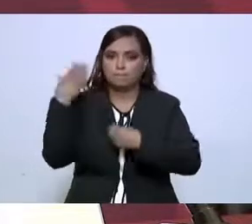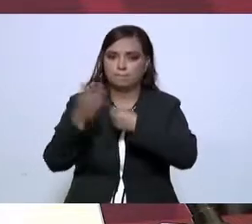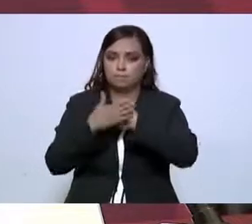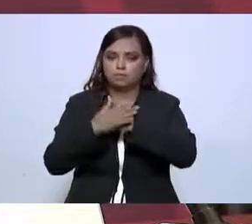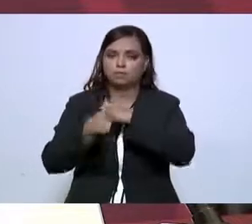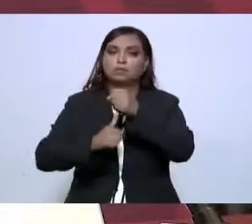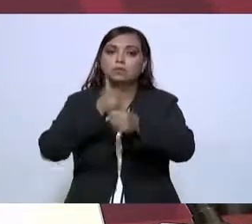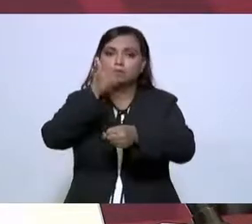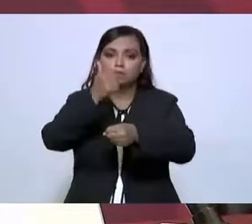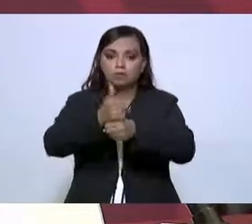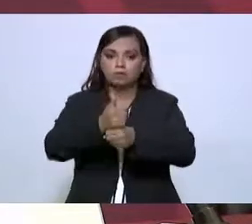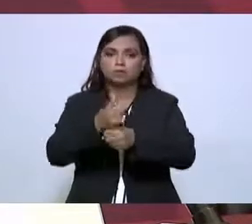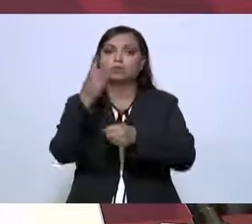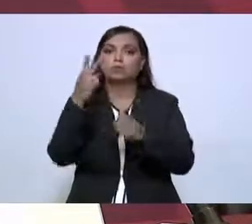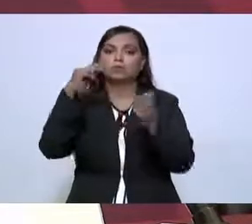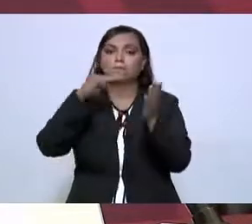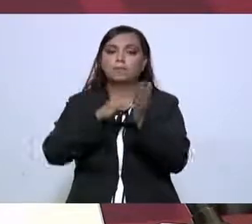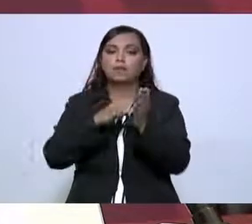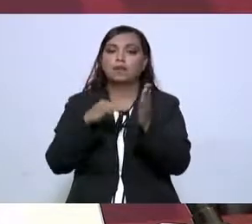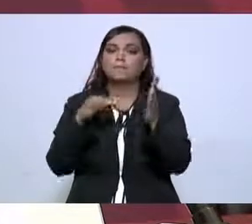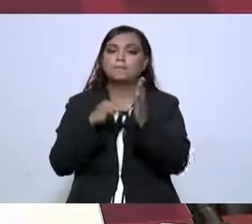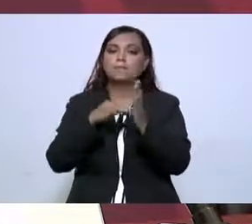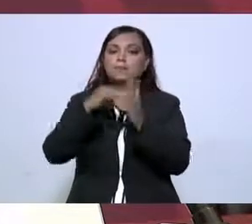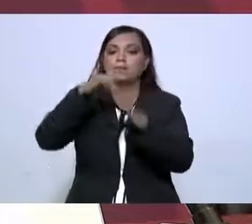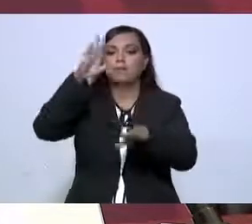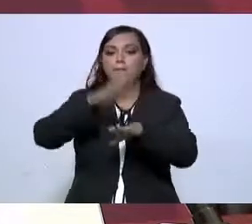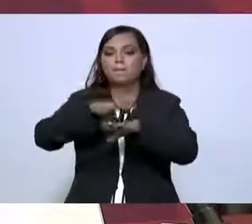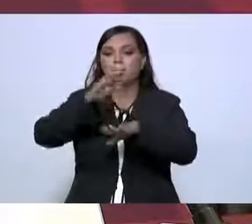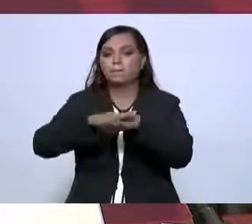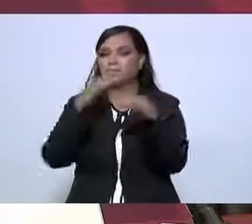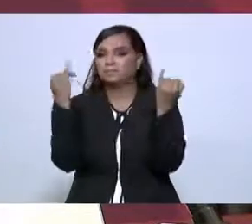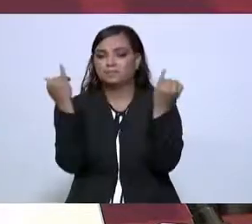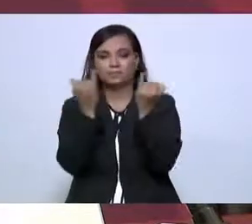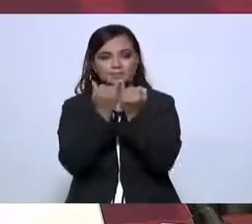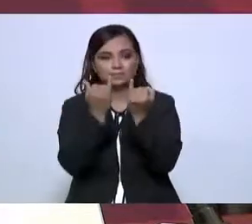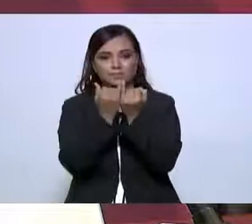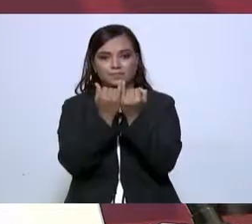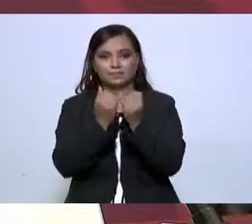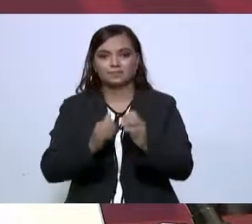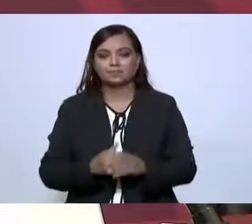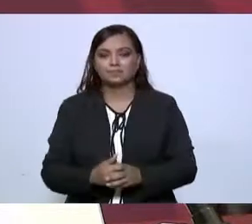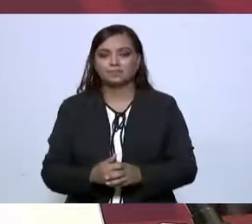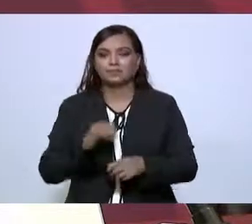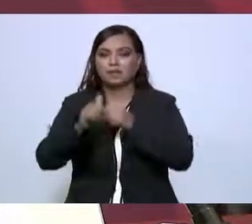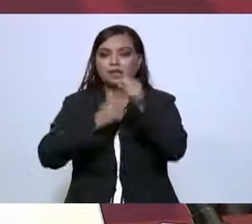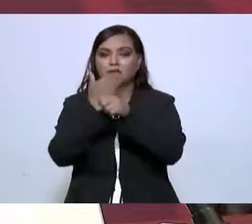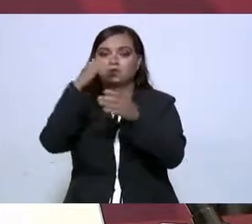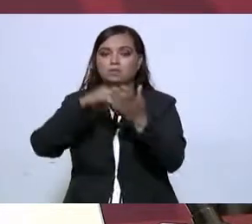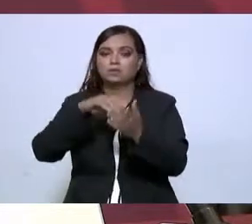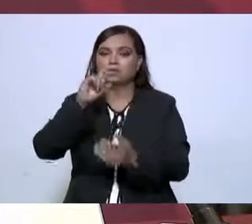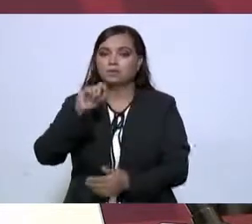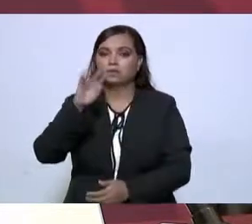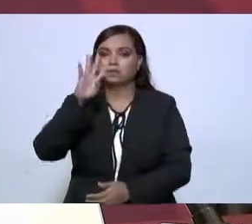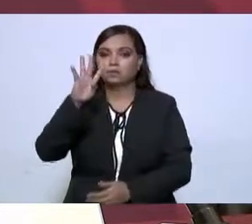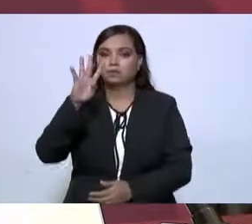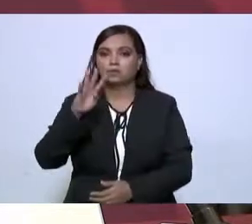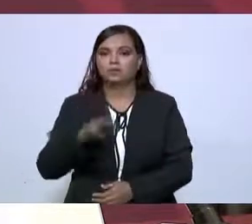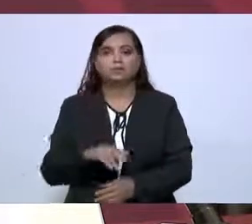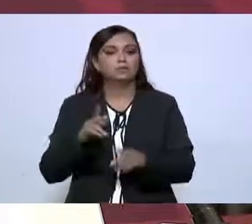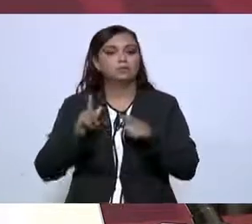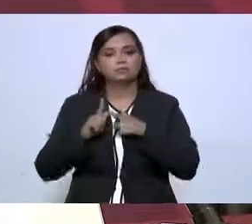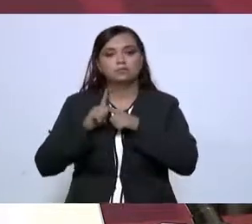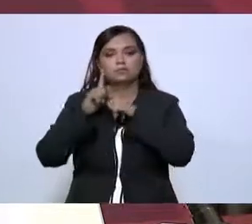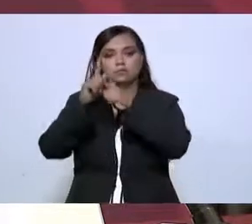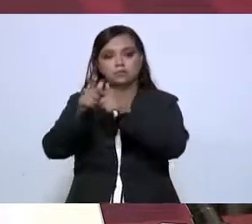año próximo dos mil millones más y lo mismo en el 24 y se va a